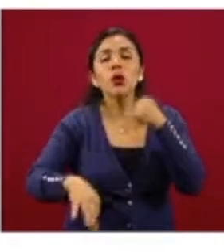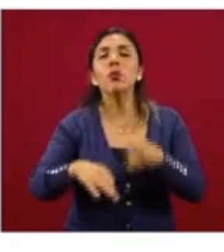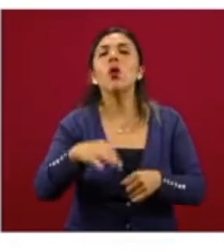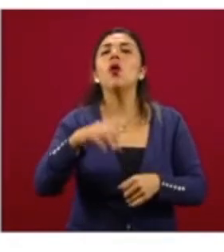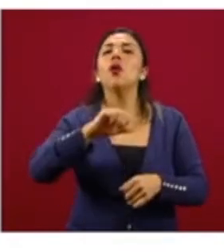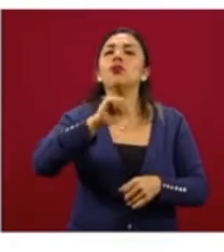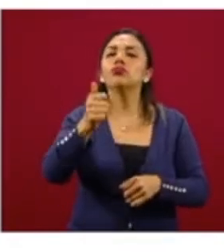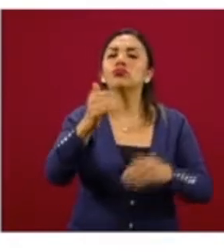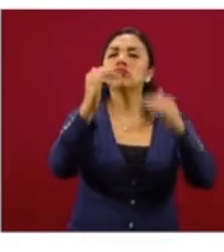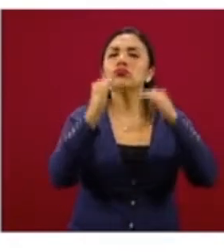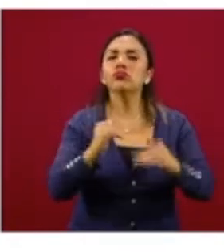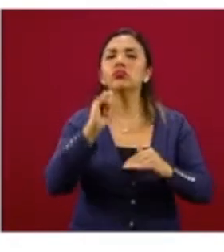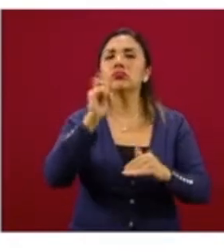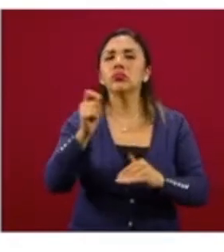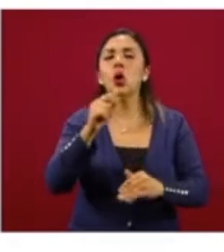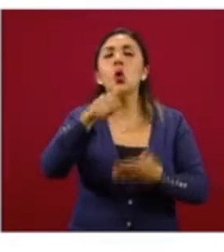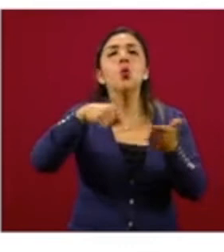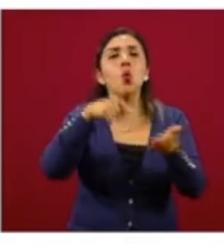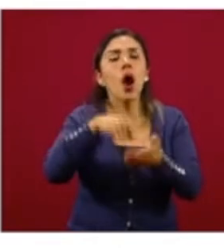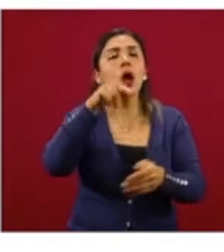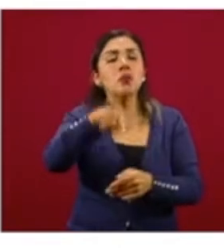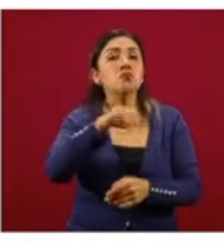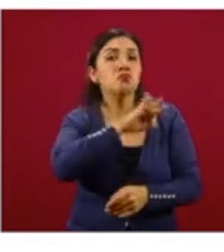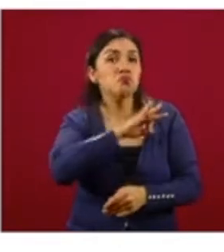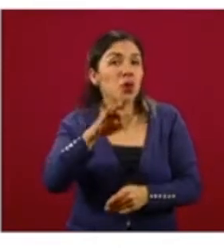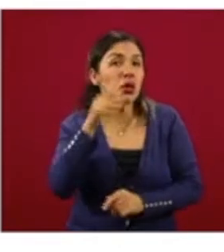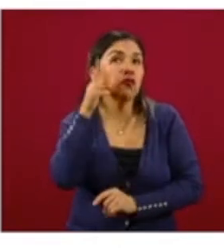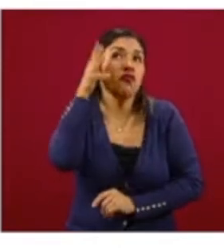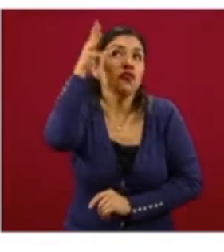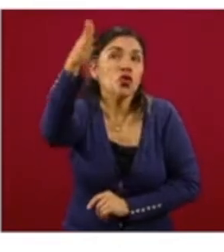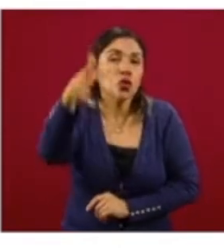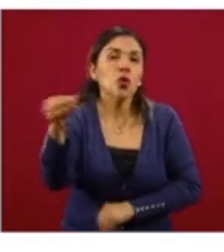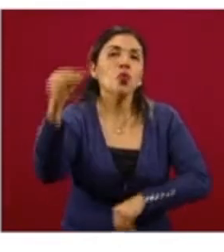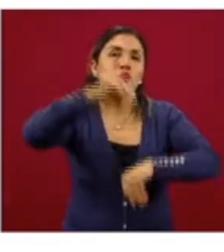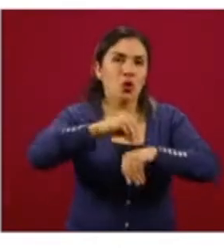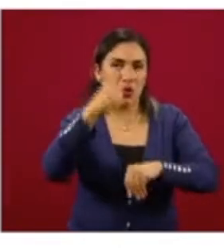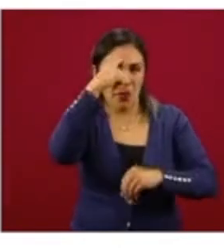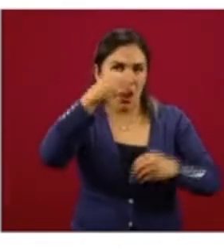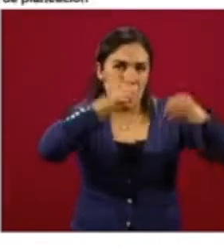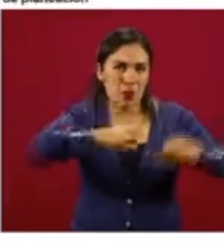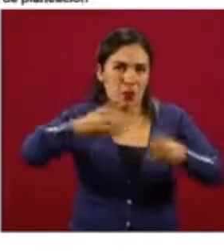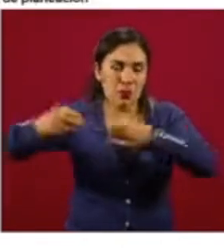urbanas, donde pudiera ser en el largo plazo ser ocupadas. La que sigue.